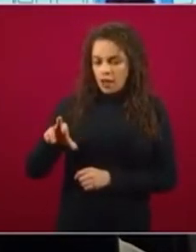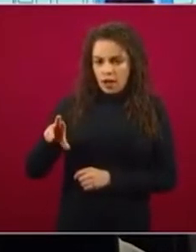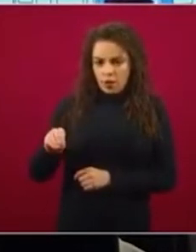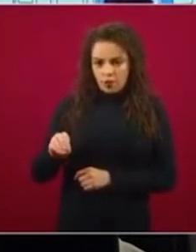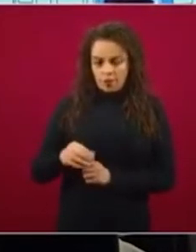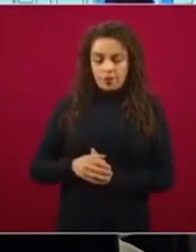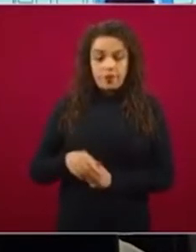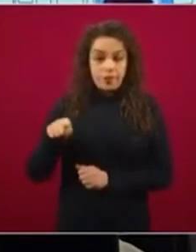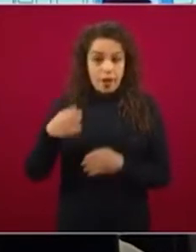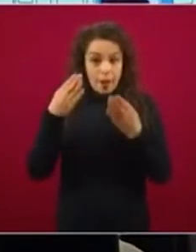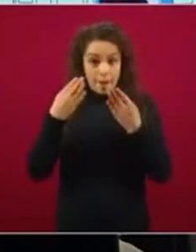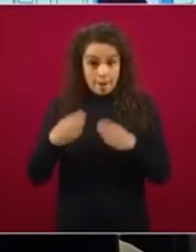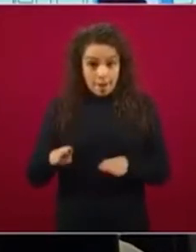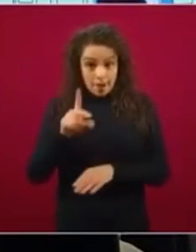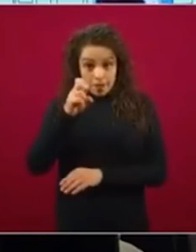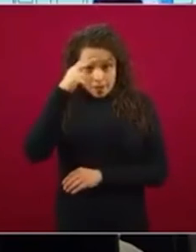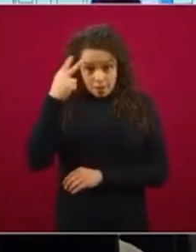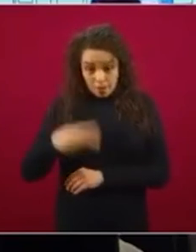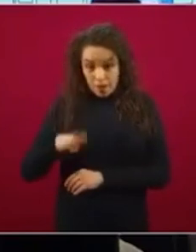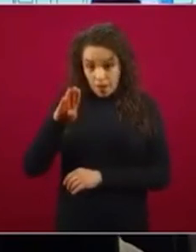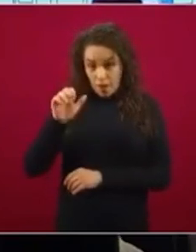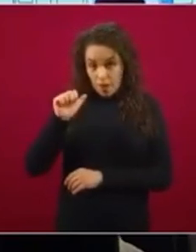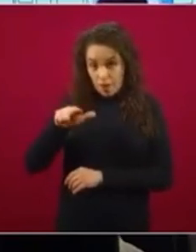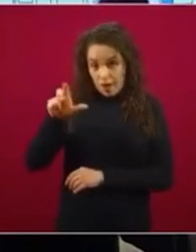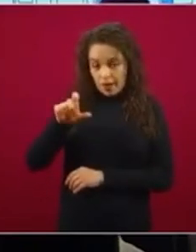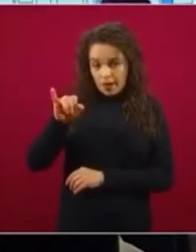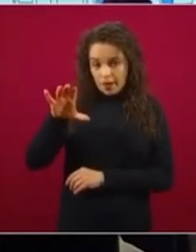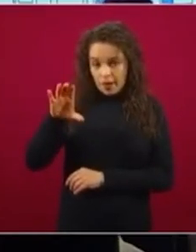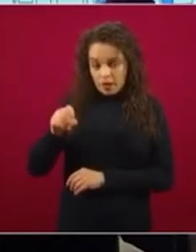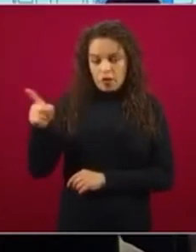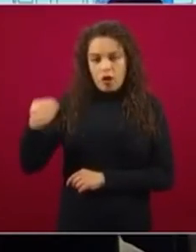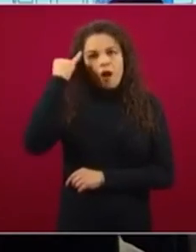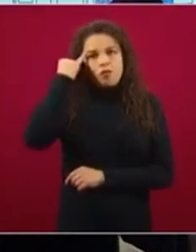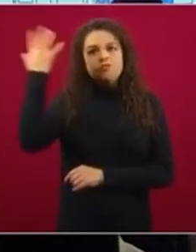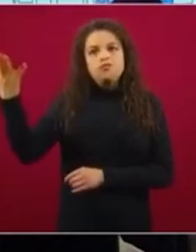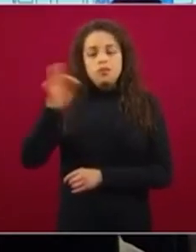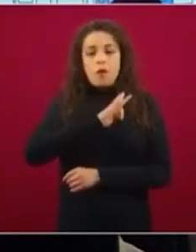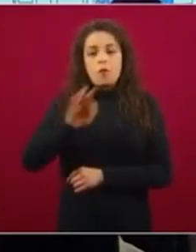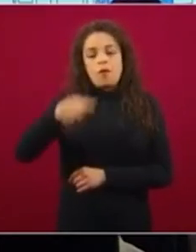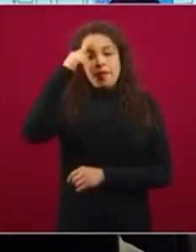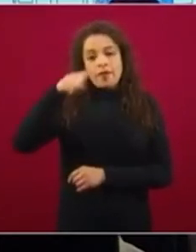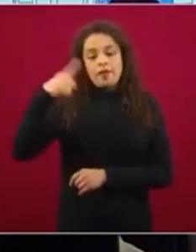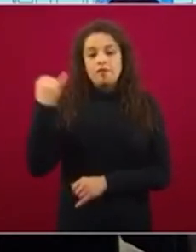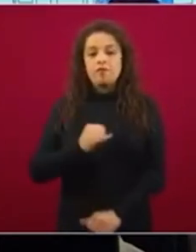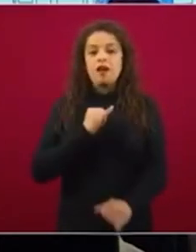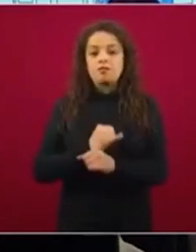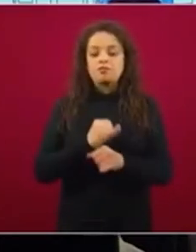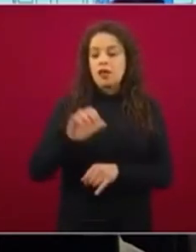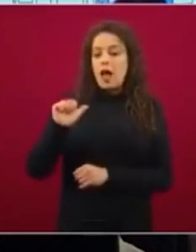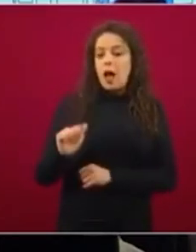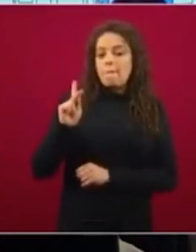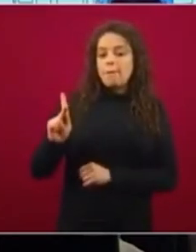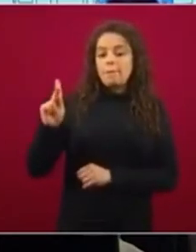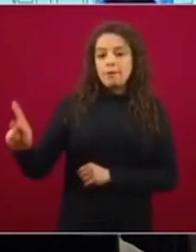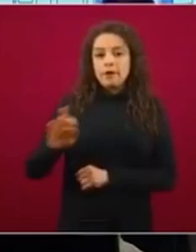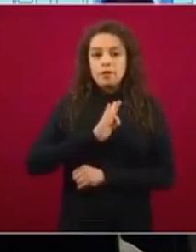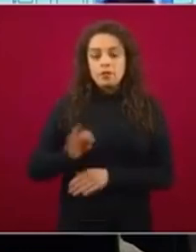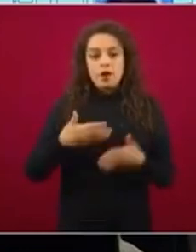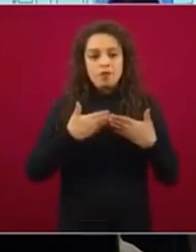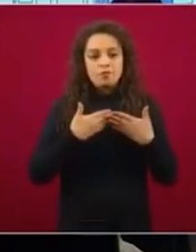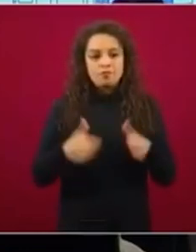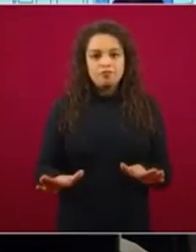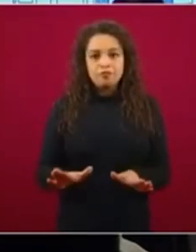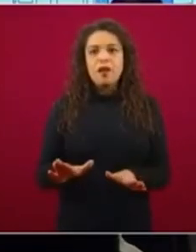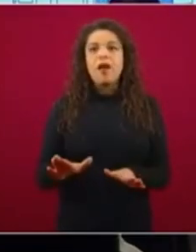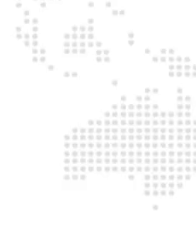contribuir al bienestar a través de generar plataformas que puedan permitir a los mexicanos entrar a este mundo de